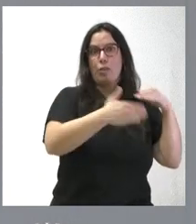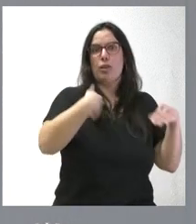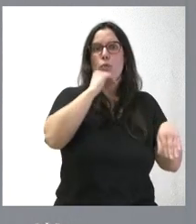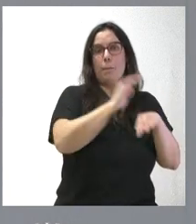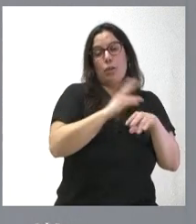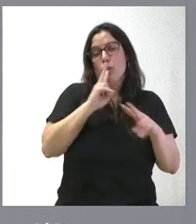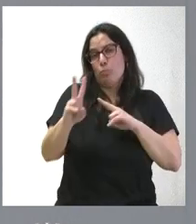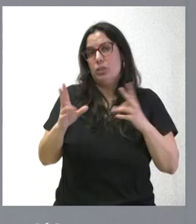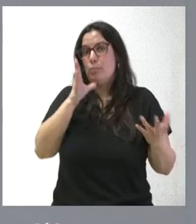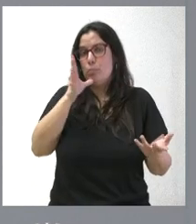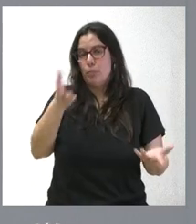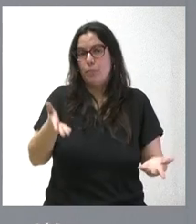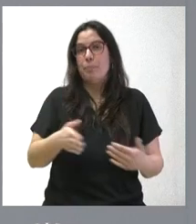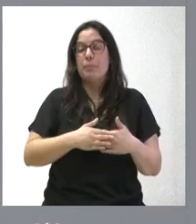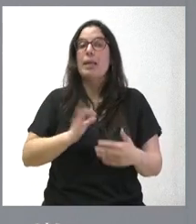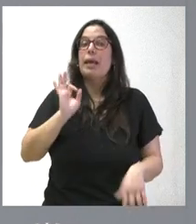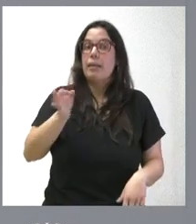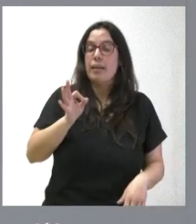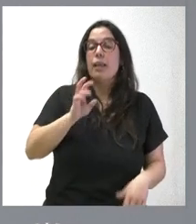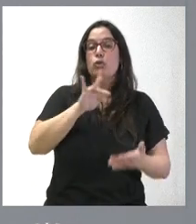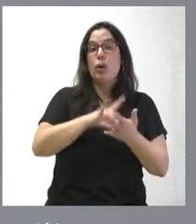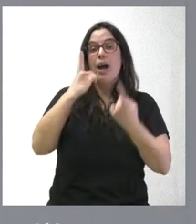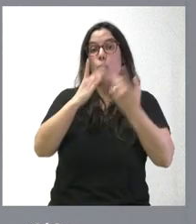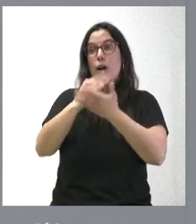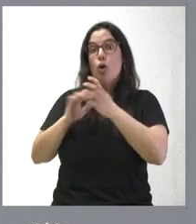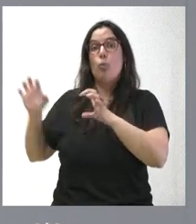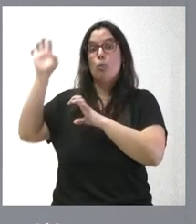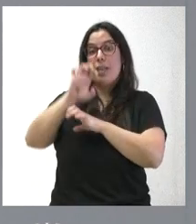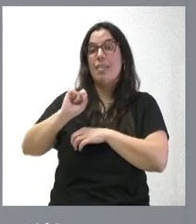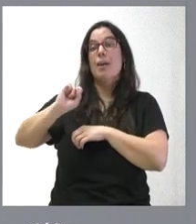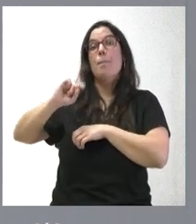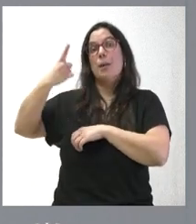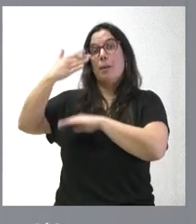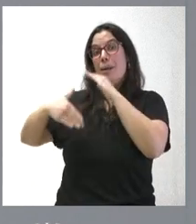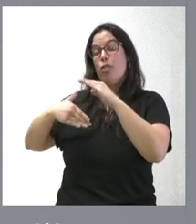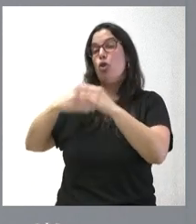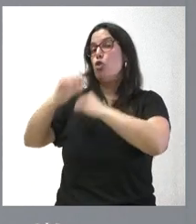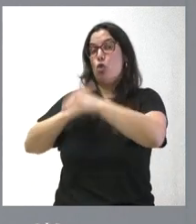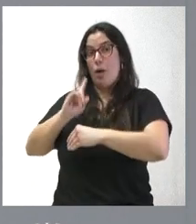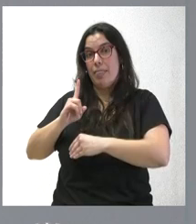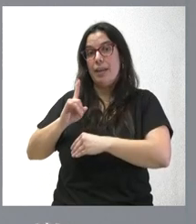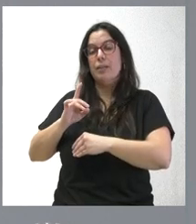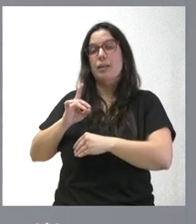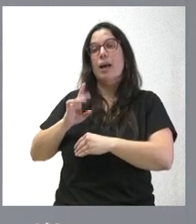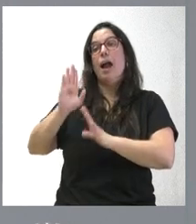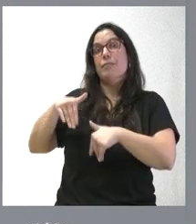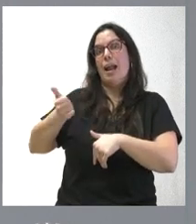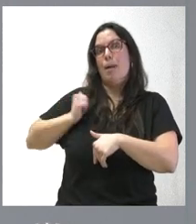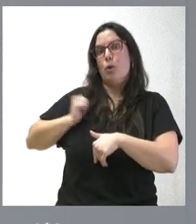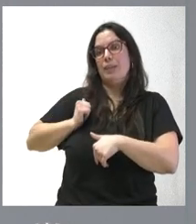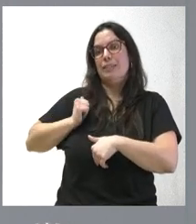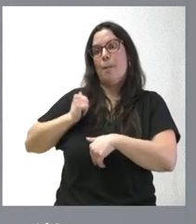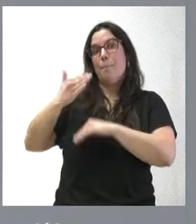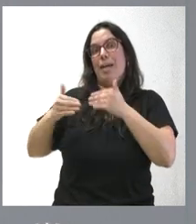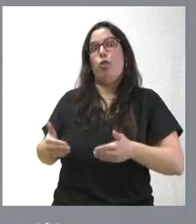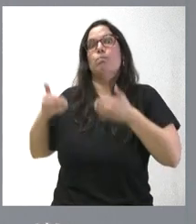puedo ofrecer a este respecto. Sí que ha habido comunidades autónomas que, por no haberlo hecho en los trámites ordinarios, han hecho uso de este plazo extraordinario